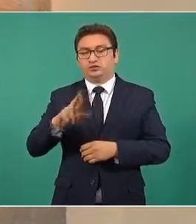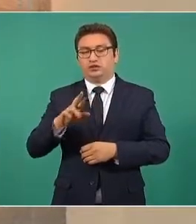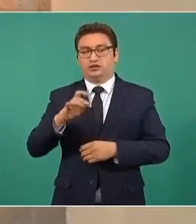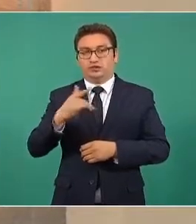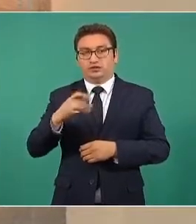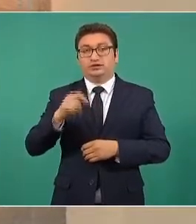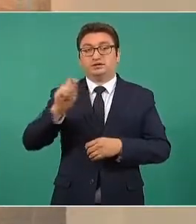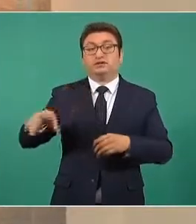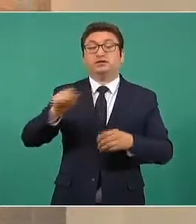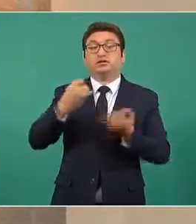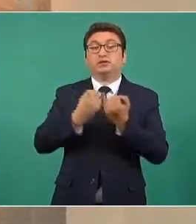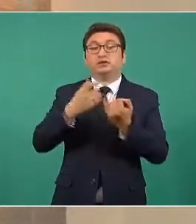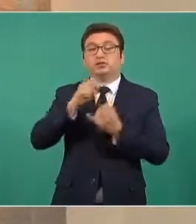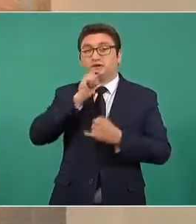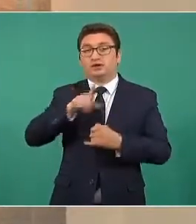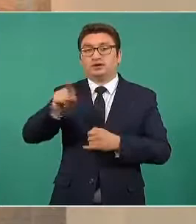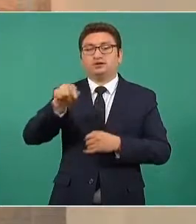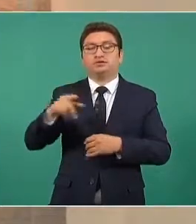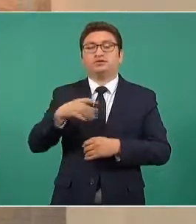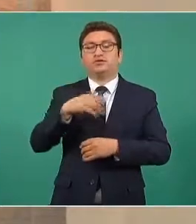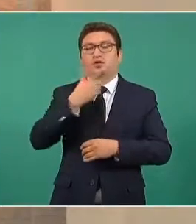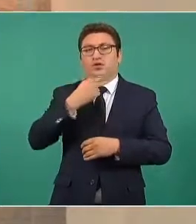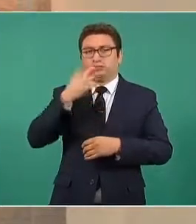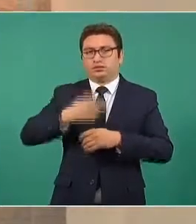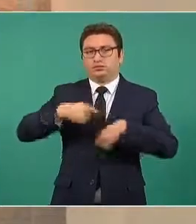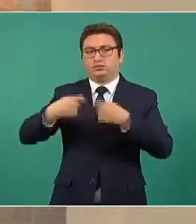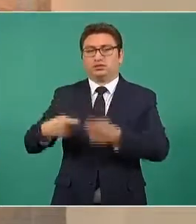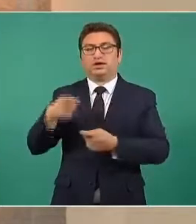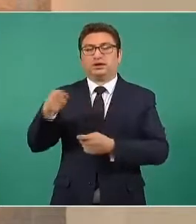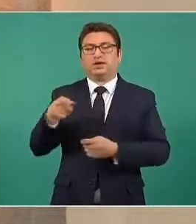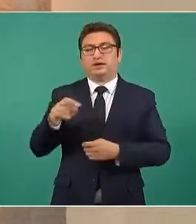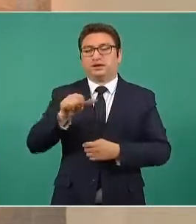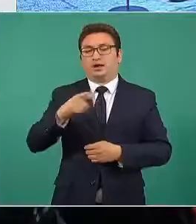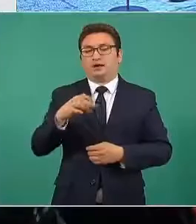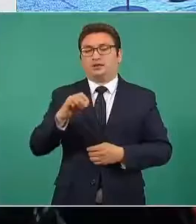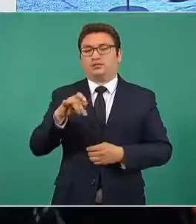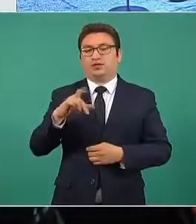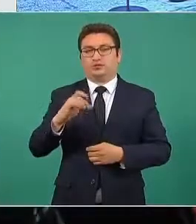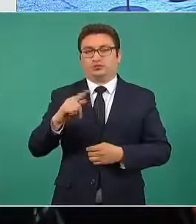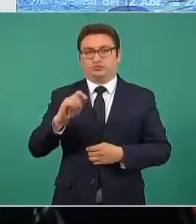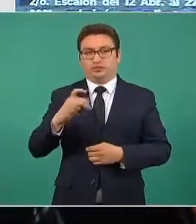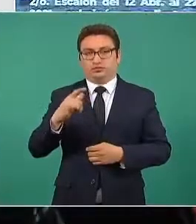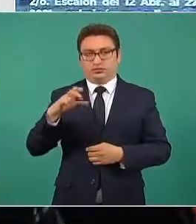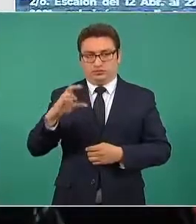Jalisco el comisario Armando Toscano Yañez.